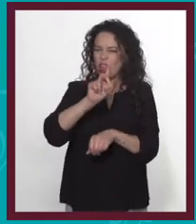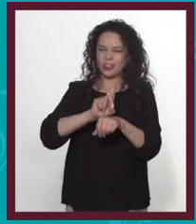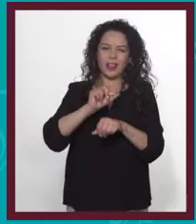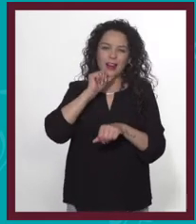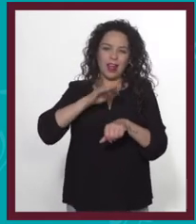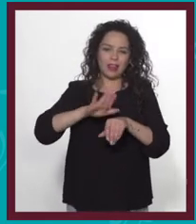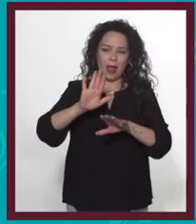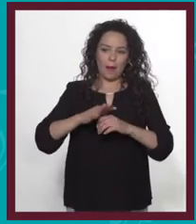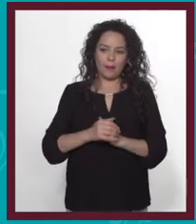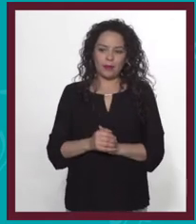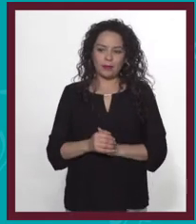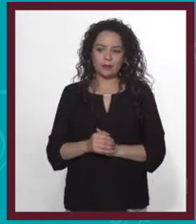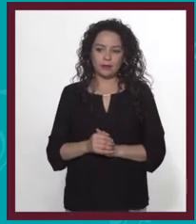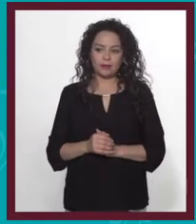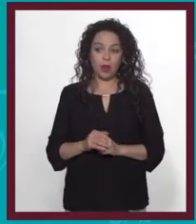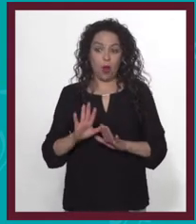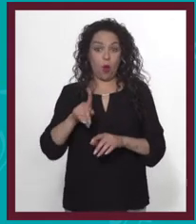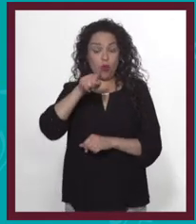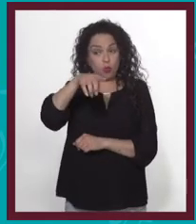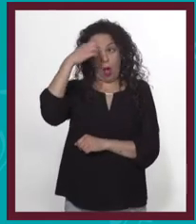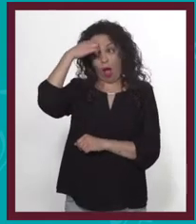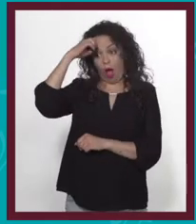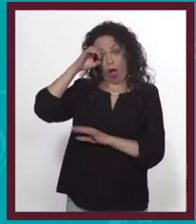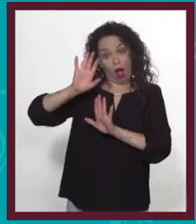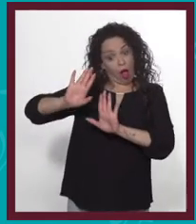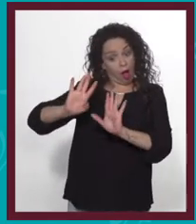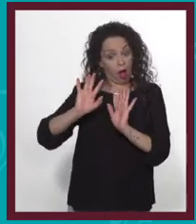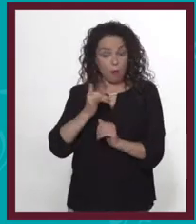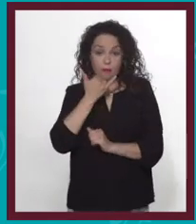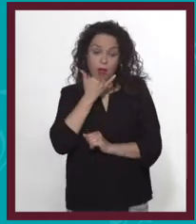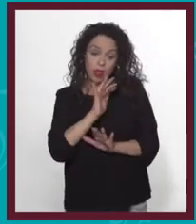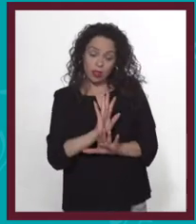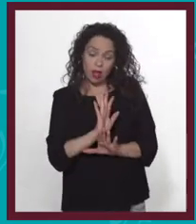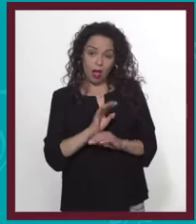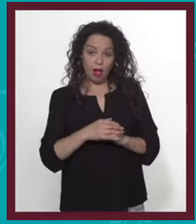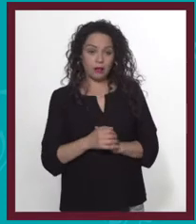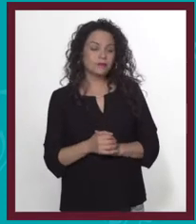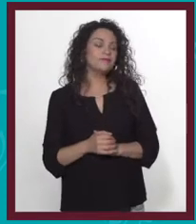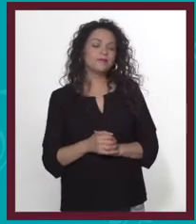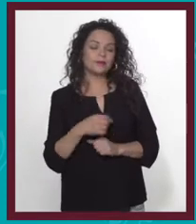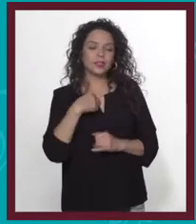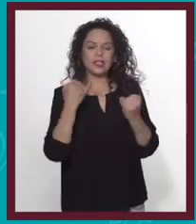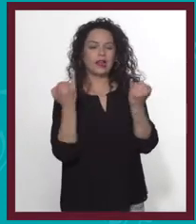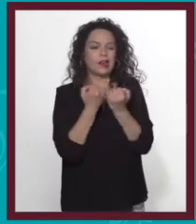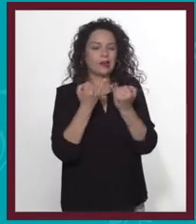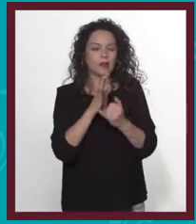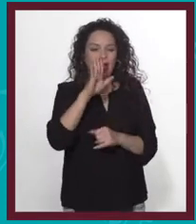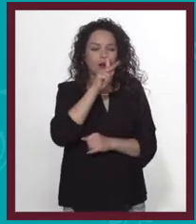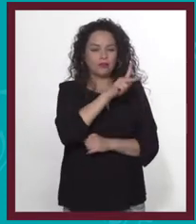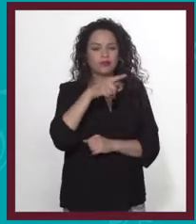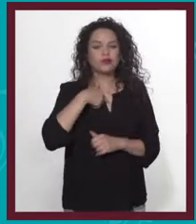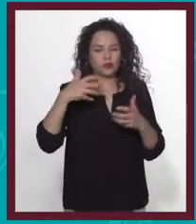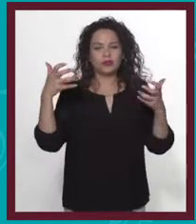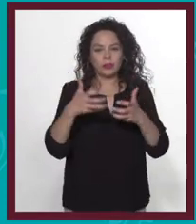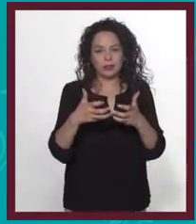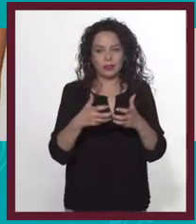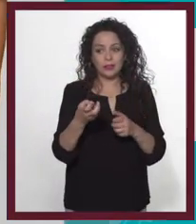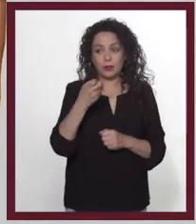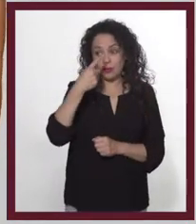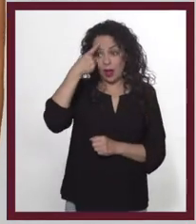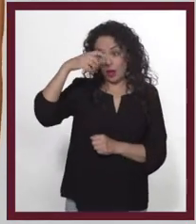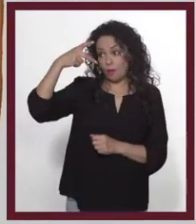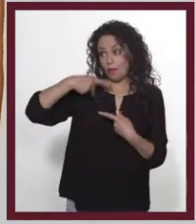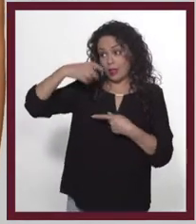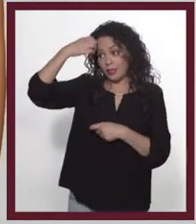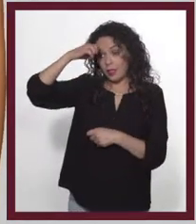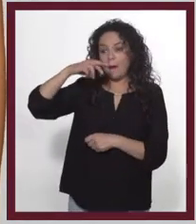Tres, dos, nada más. Ay, perdóneme, don experto. No, relájate. La verdad es que yo hubiera hecho algo parecido. Por